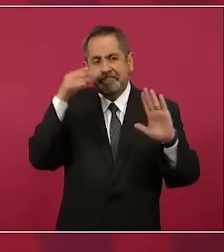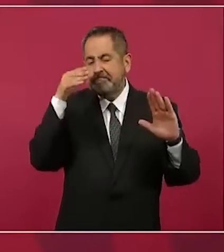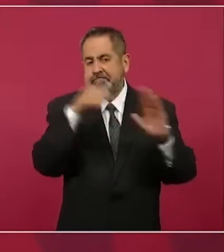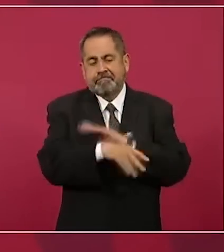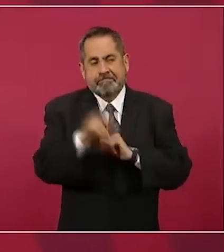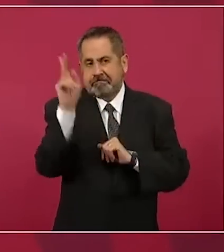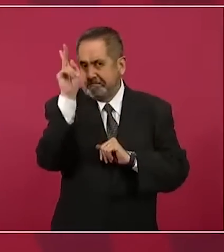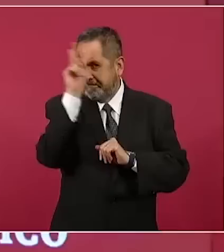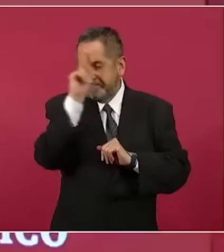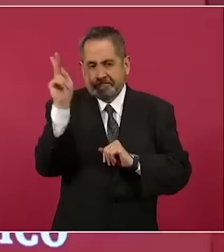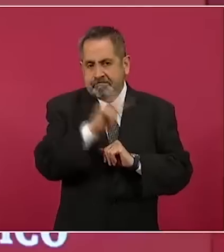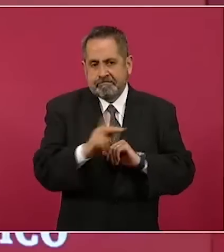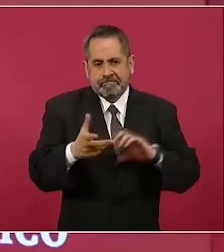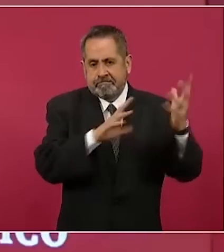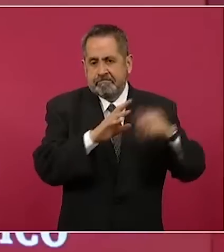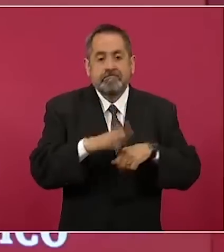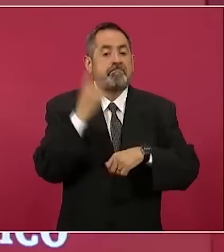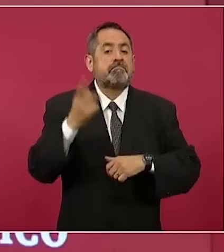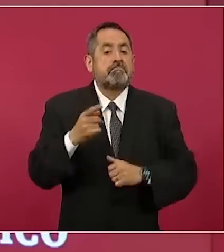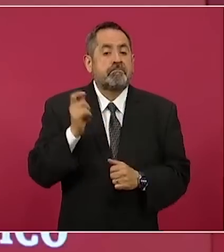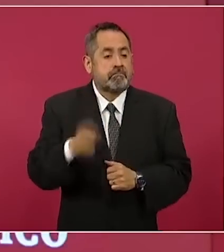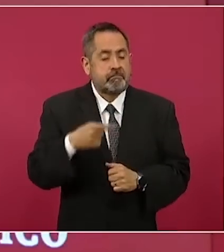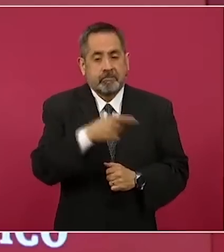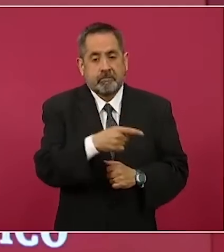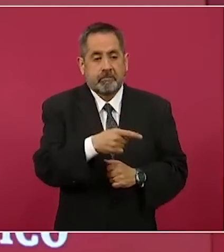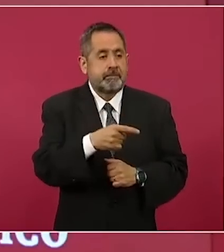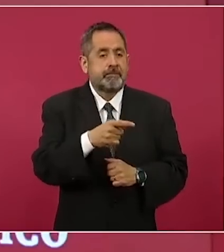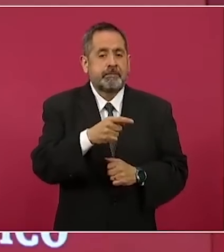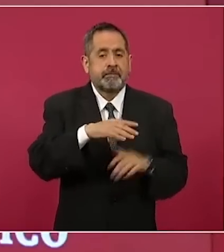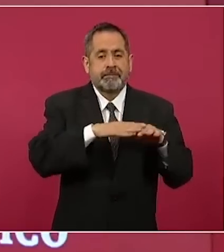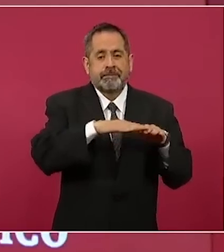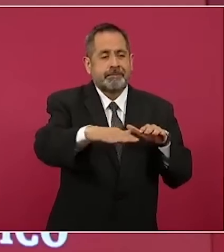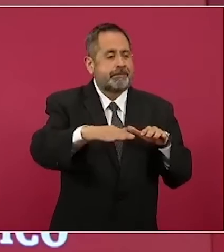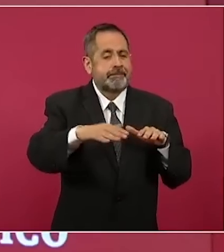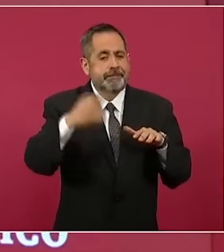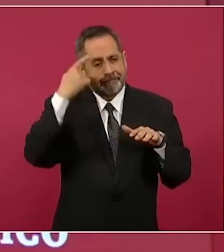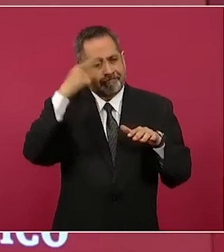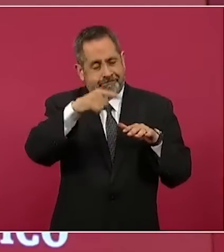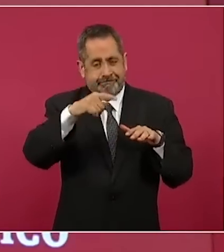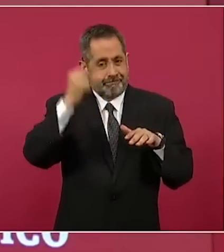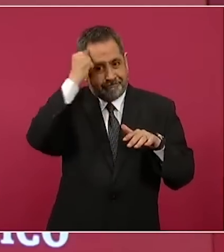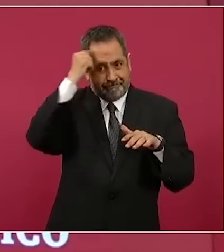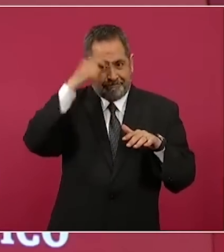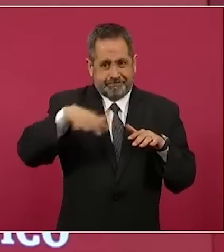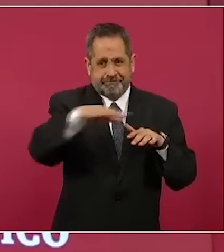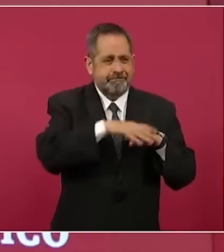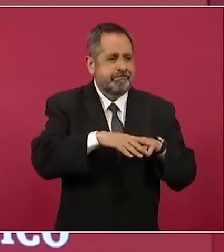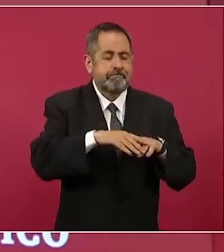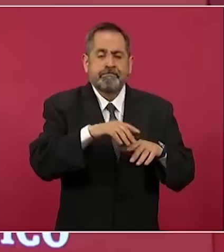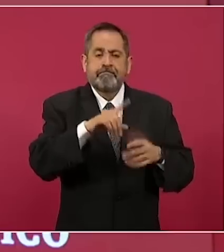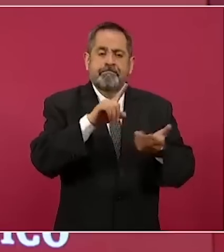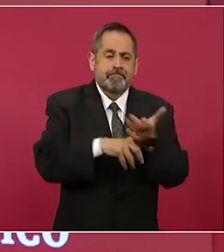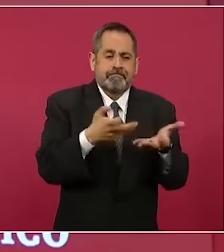porque es la parte más baja, más fangosa